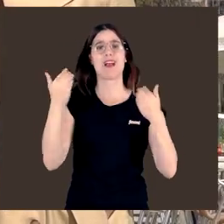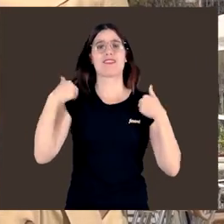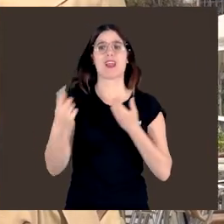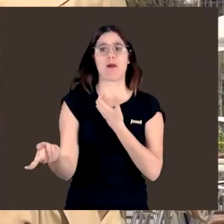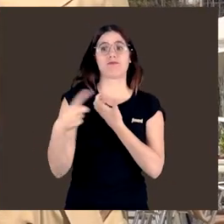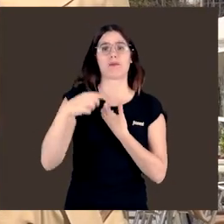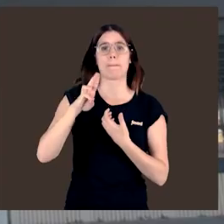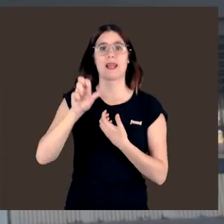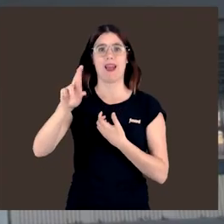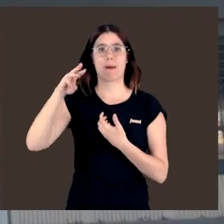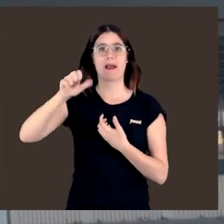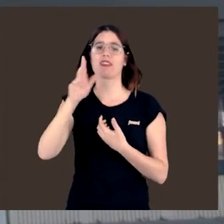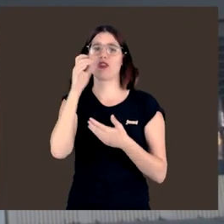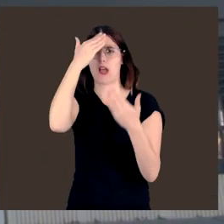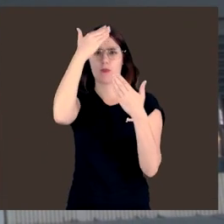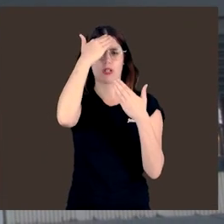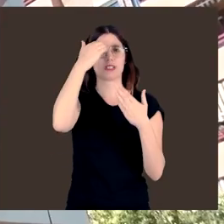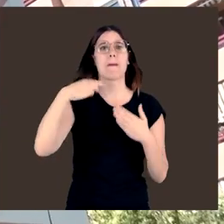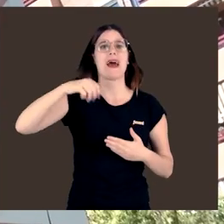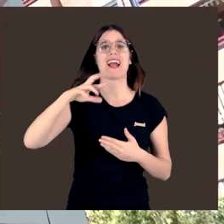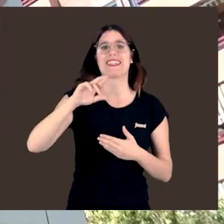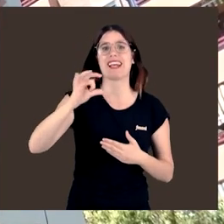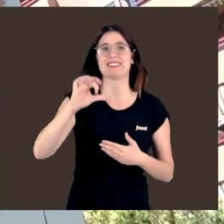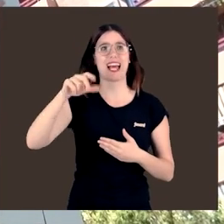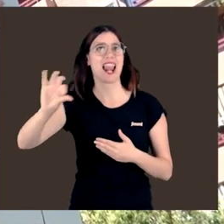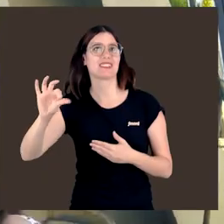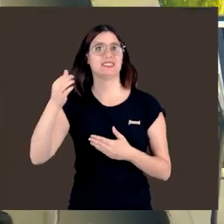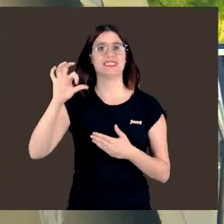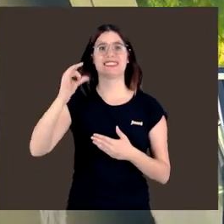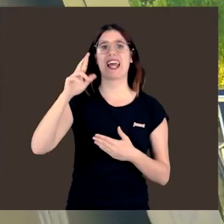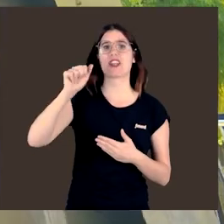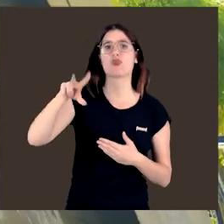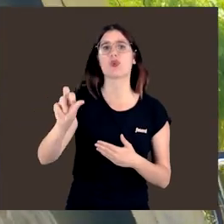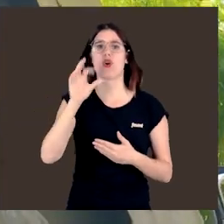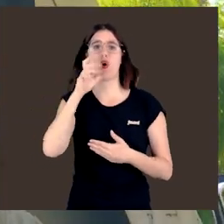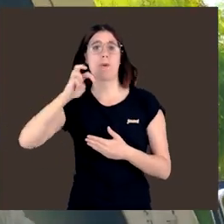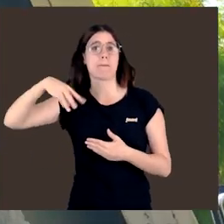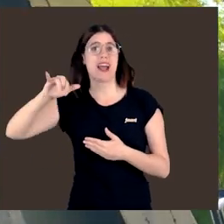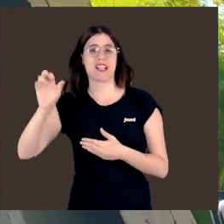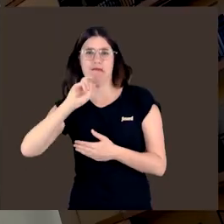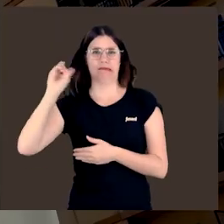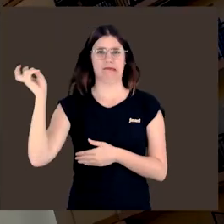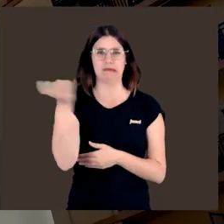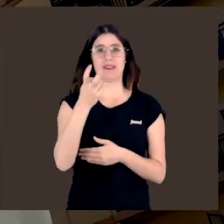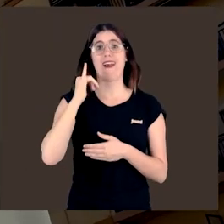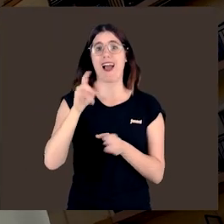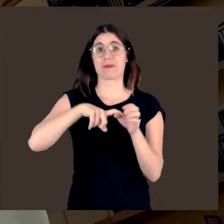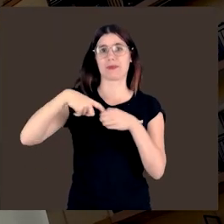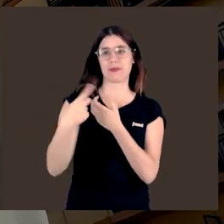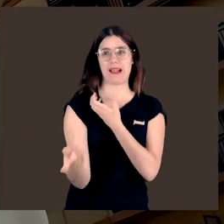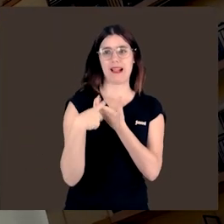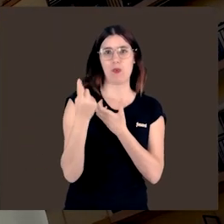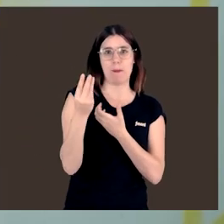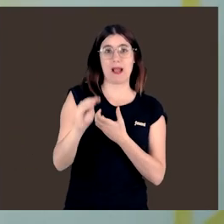suma a un proyecto que ha homenajeado ya a científicas como Margarita Salas, Ana Yuc, María Blasco o Maia Yemison, entre otras. Una